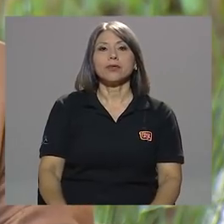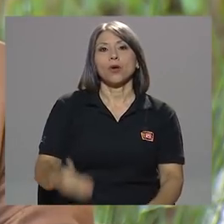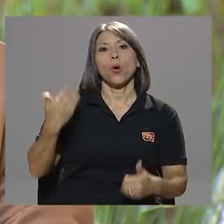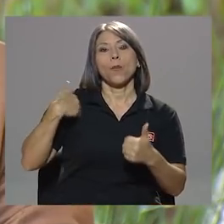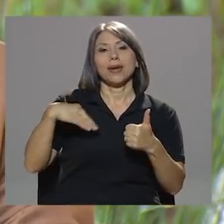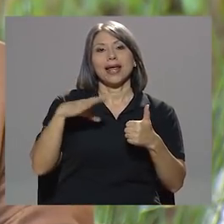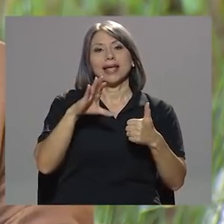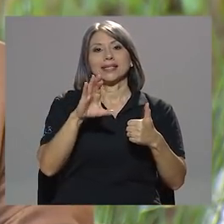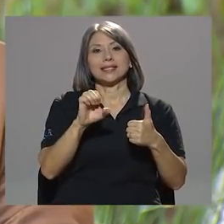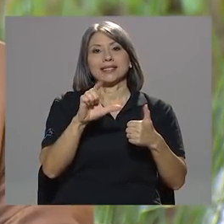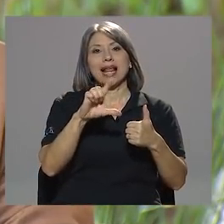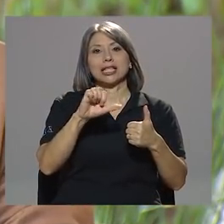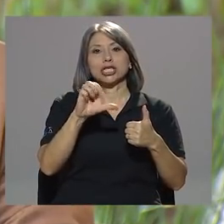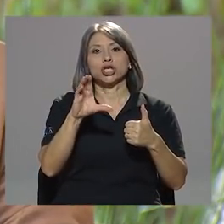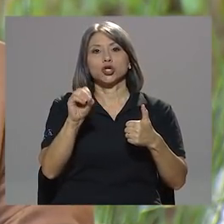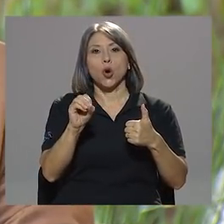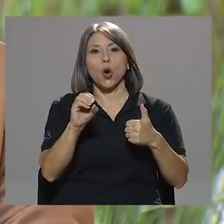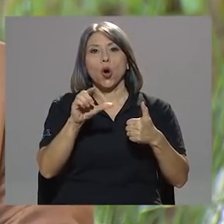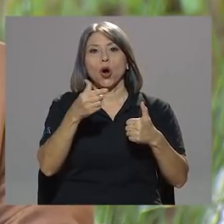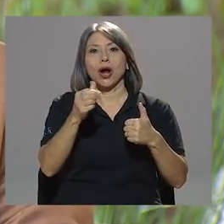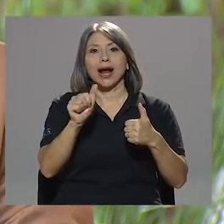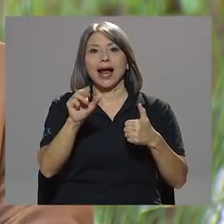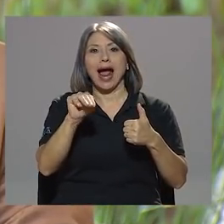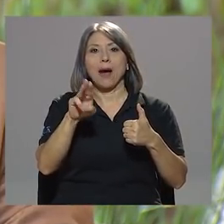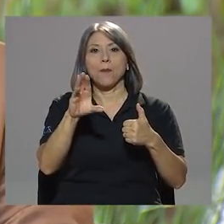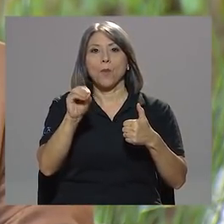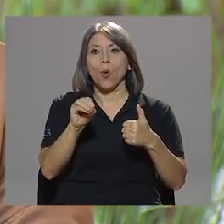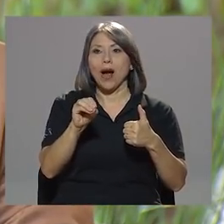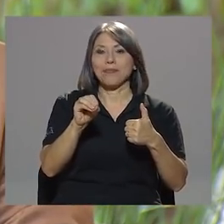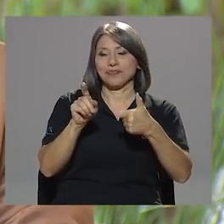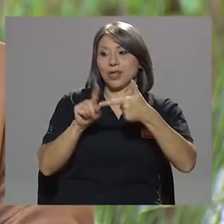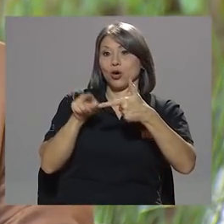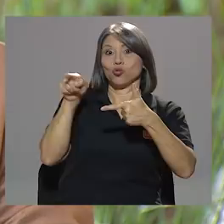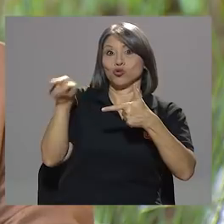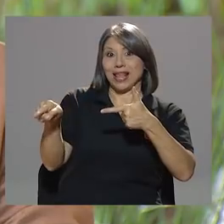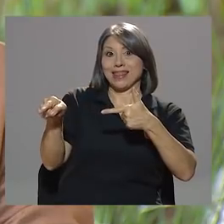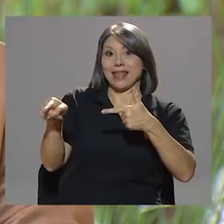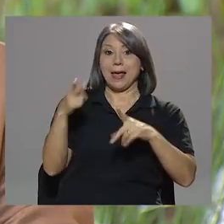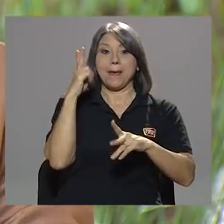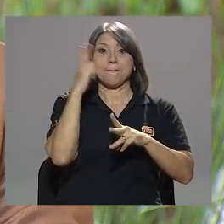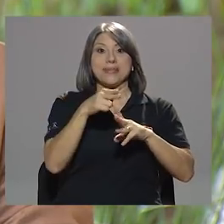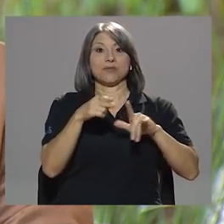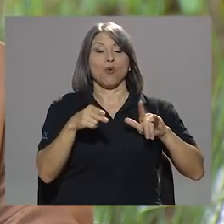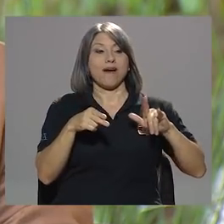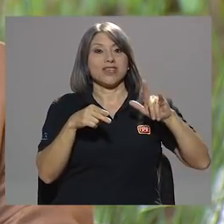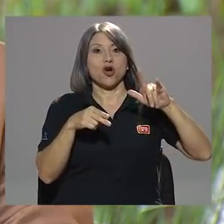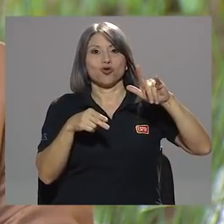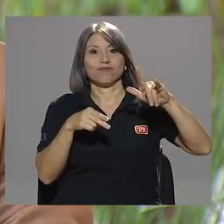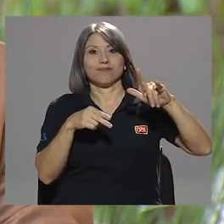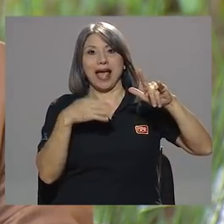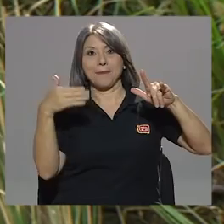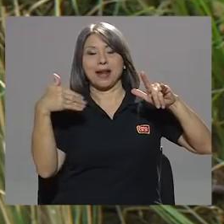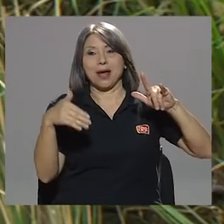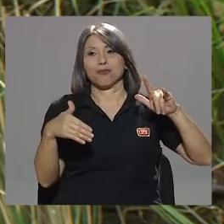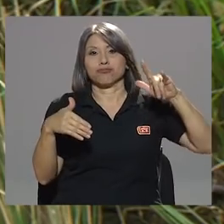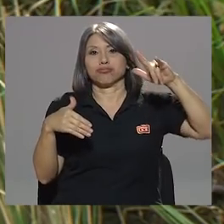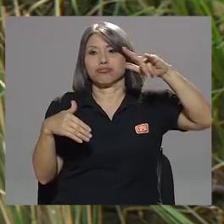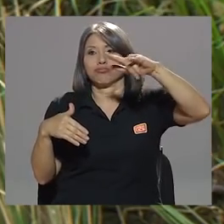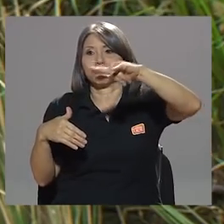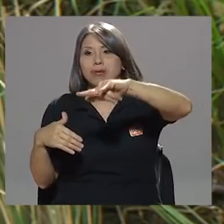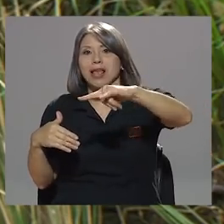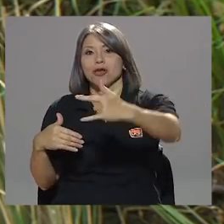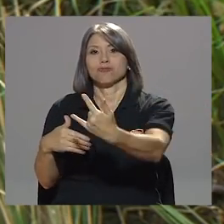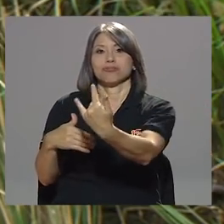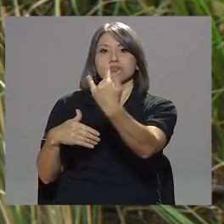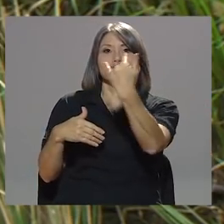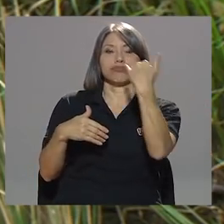Don Celso Gamboa y usted se montaron al mismo avión ida y vuelta hacia Panamá. Javier, hijo de